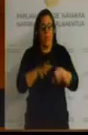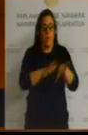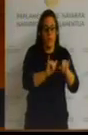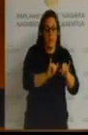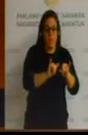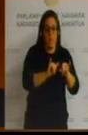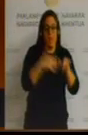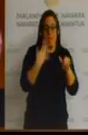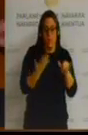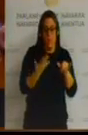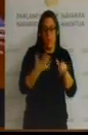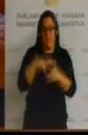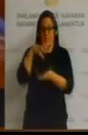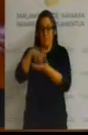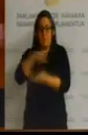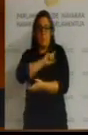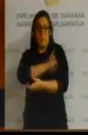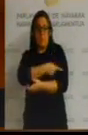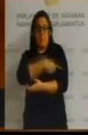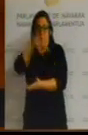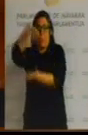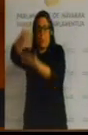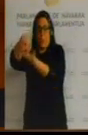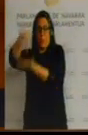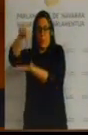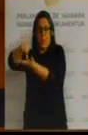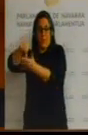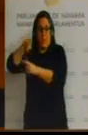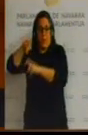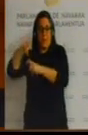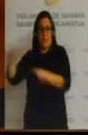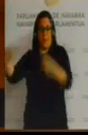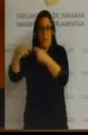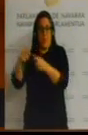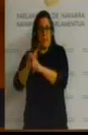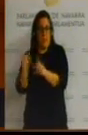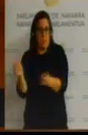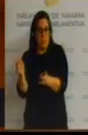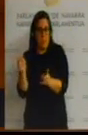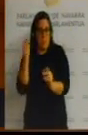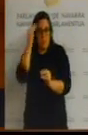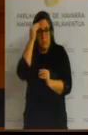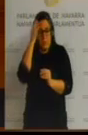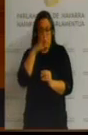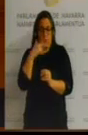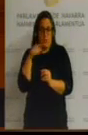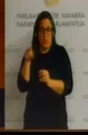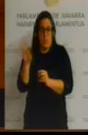concertar un polideportivo de un centro? Dentro de esa lógica entiendo que esa la desecharían.